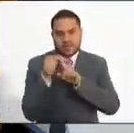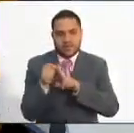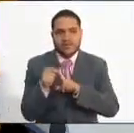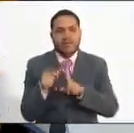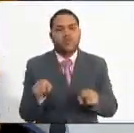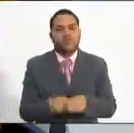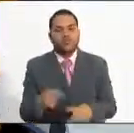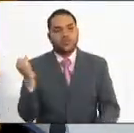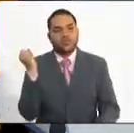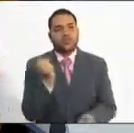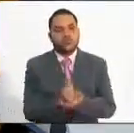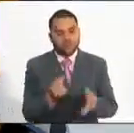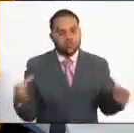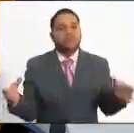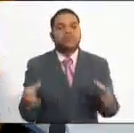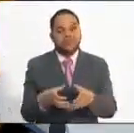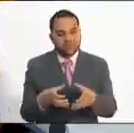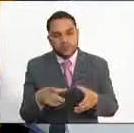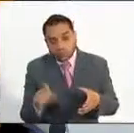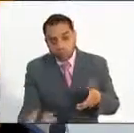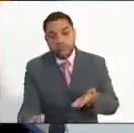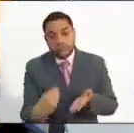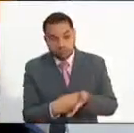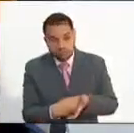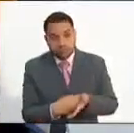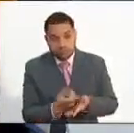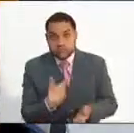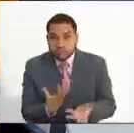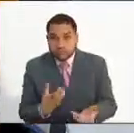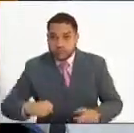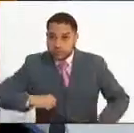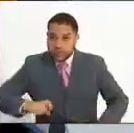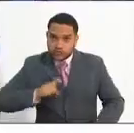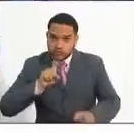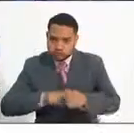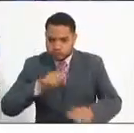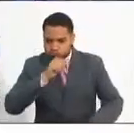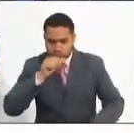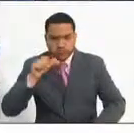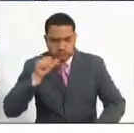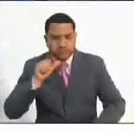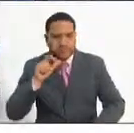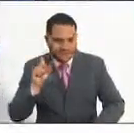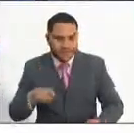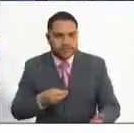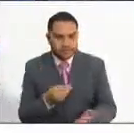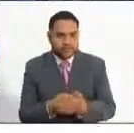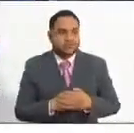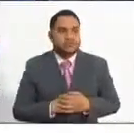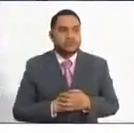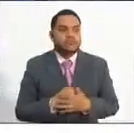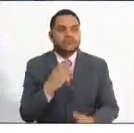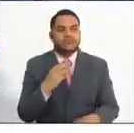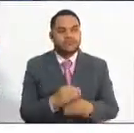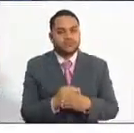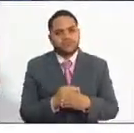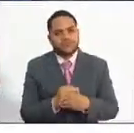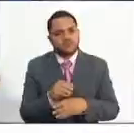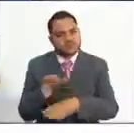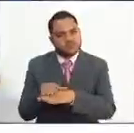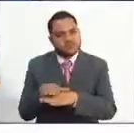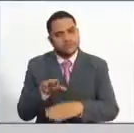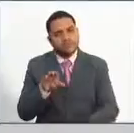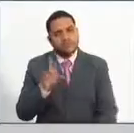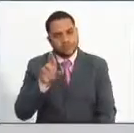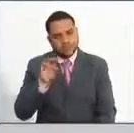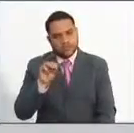obligatoriedad para la Comisión de cobrar el PIN o derecho de participación. Claro. Ahora, doctora Romero, comisionada, ¿la